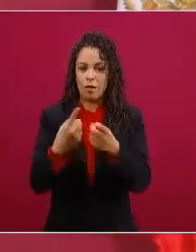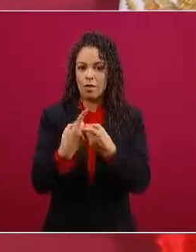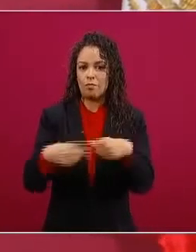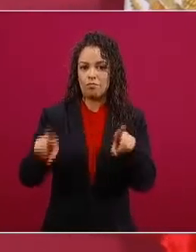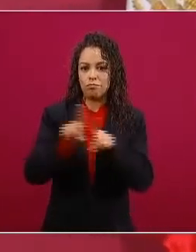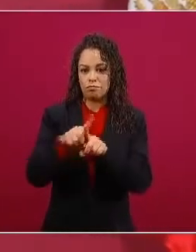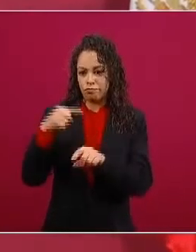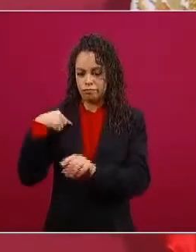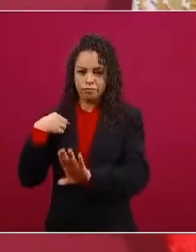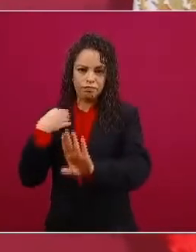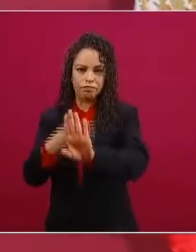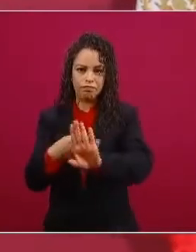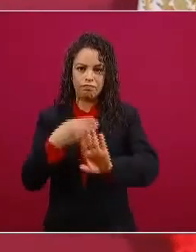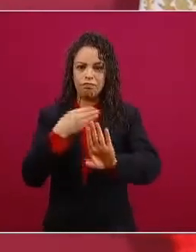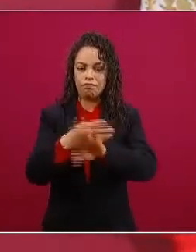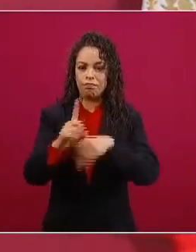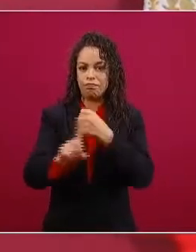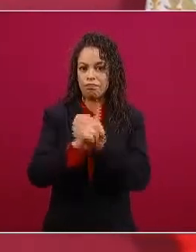y no se puede